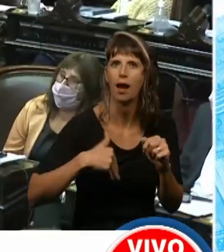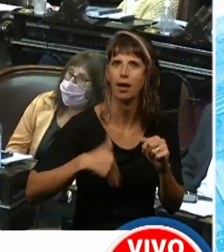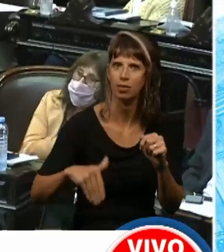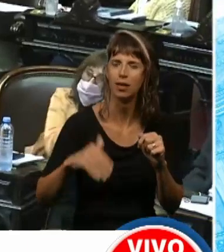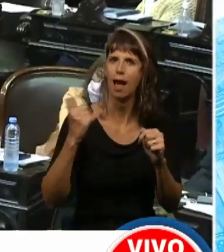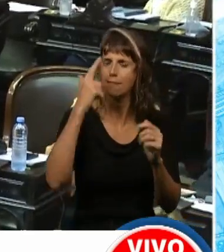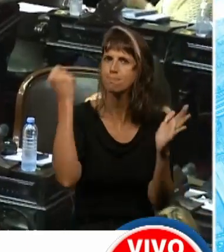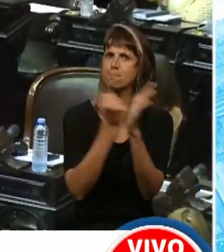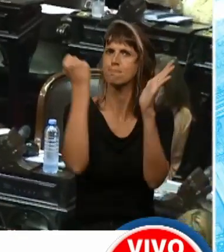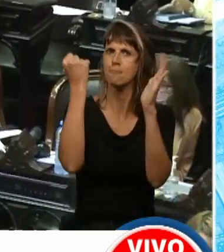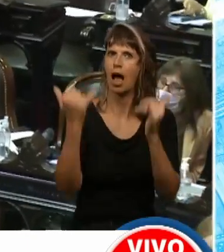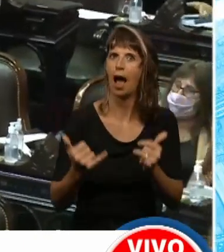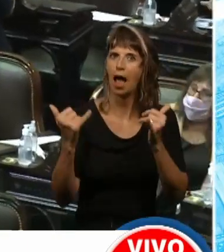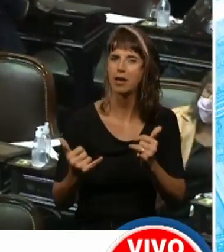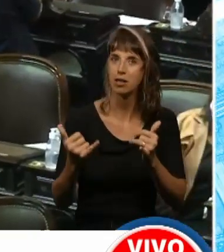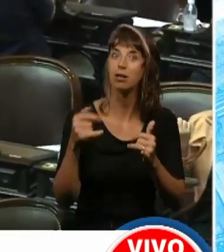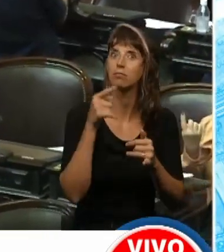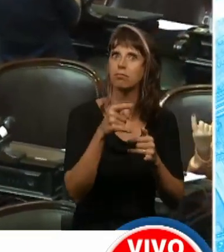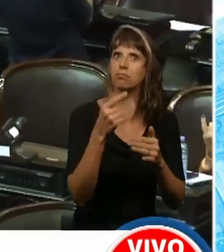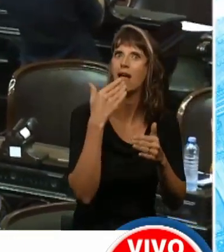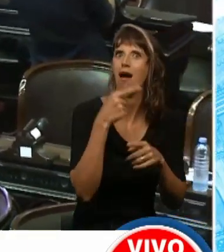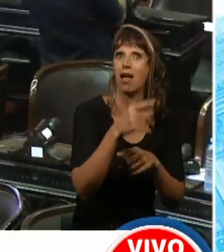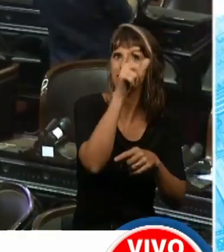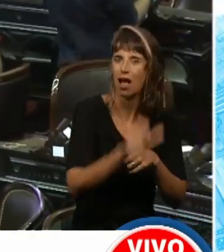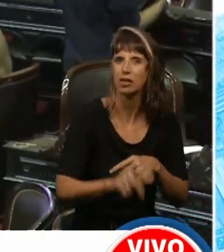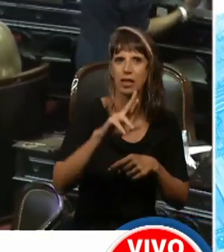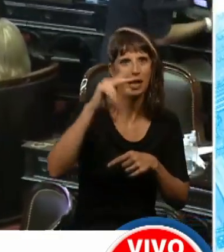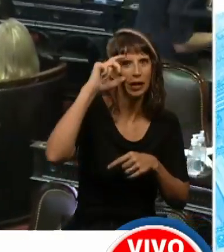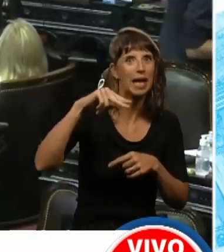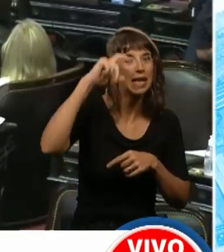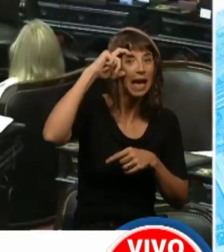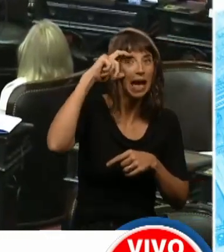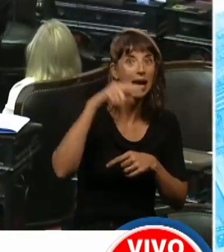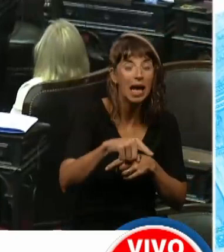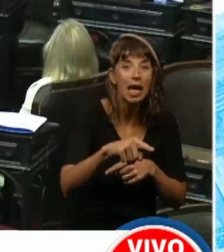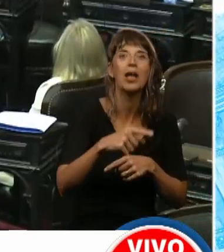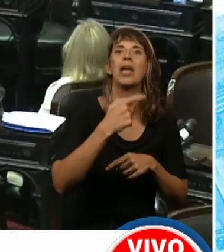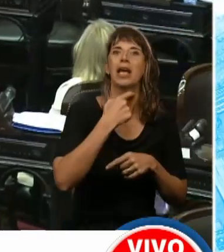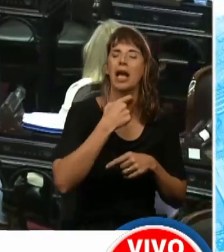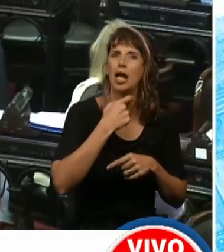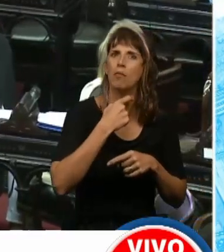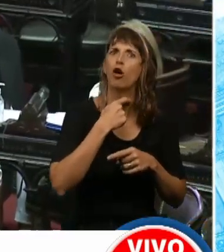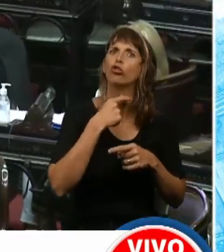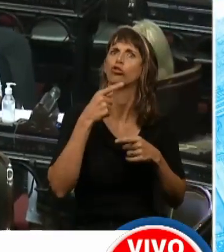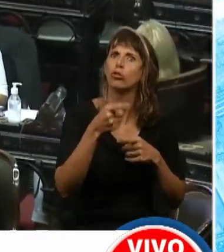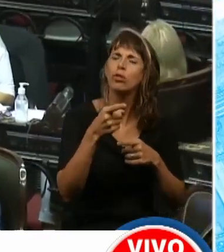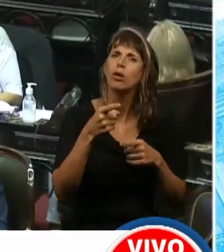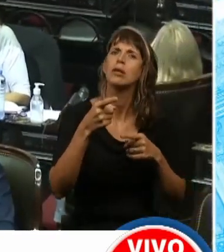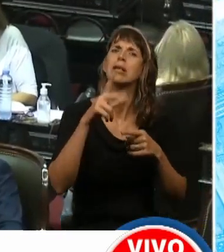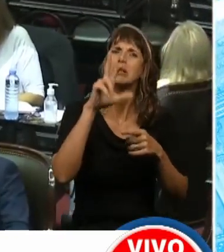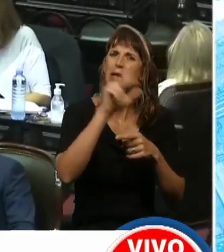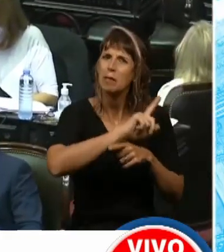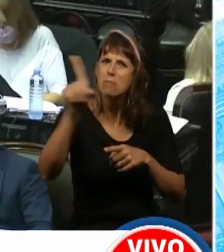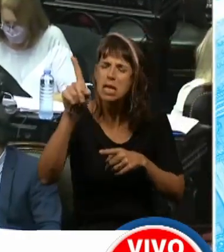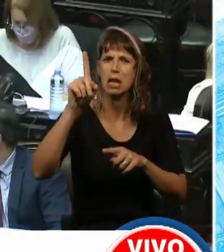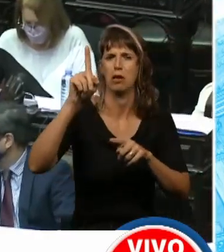En él, en René, queremos conmemorar a nuestros 30.000 compañeros y compañeras detenidas,